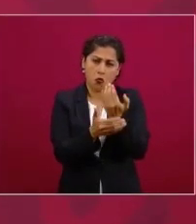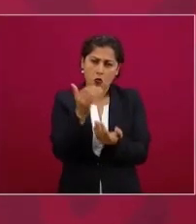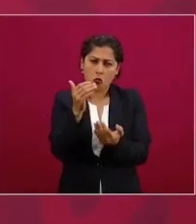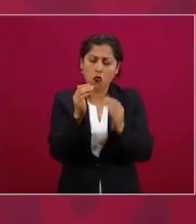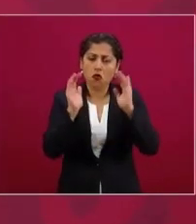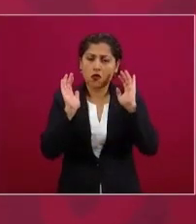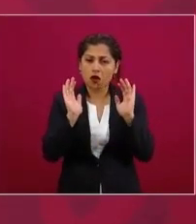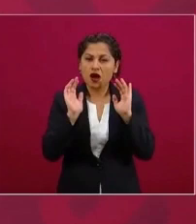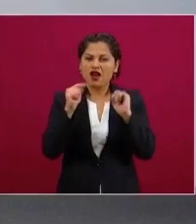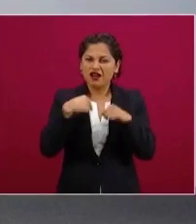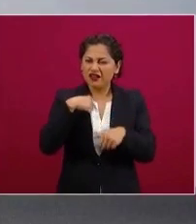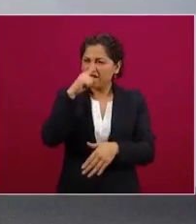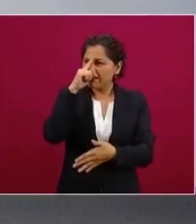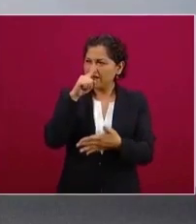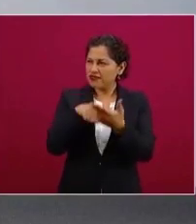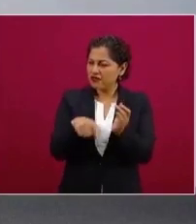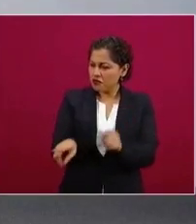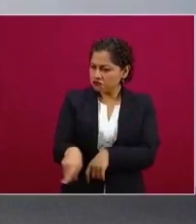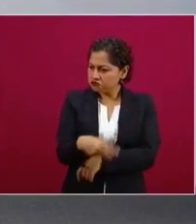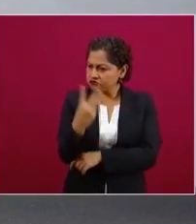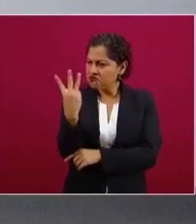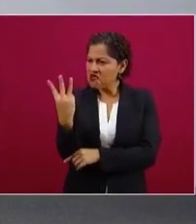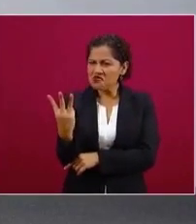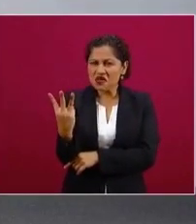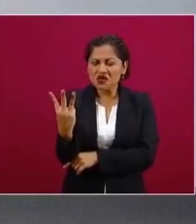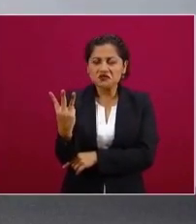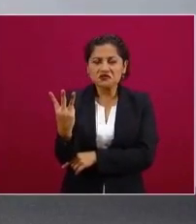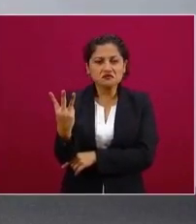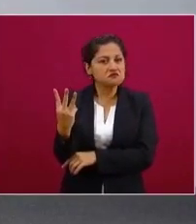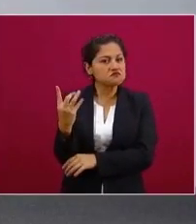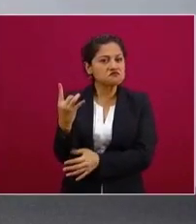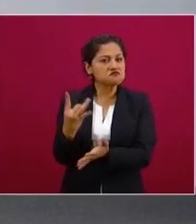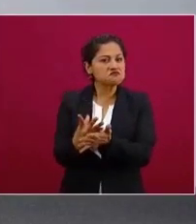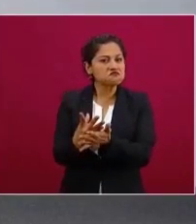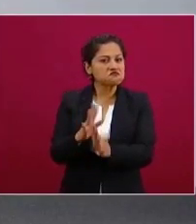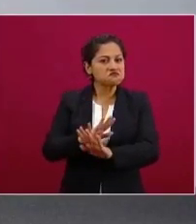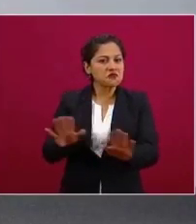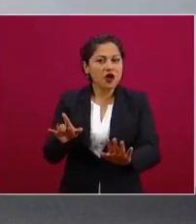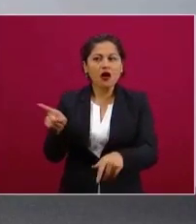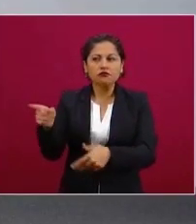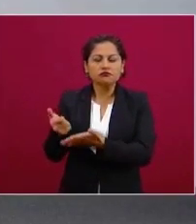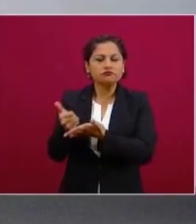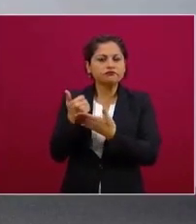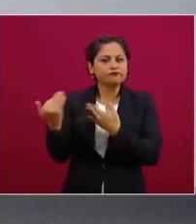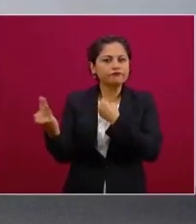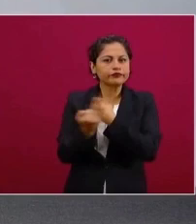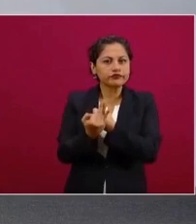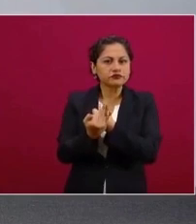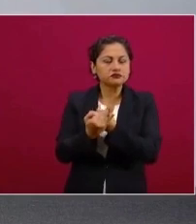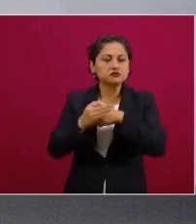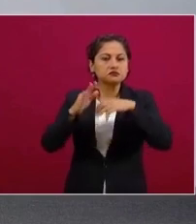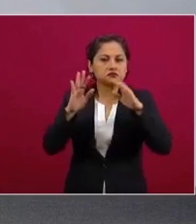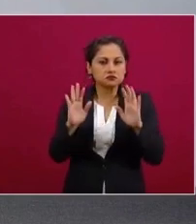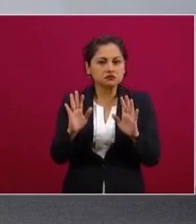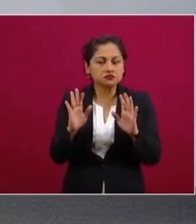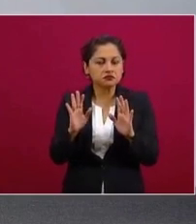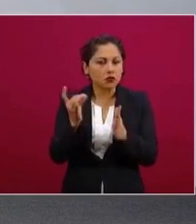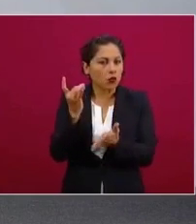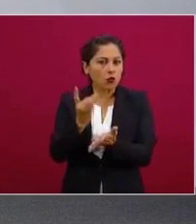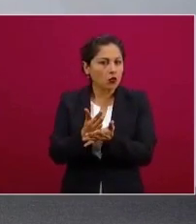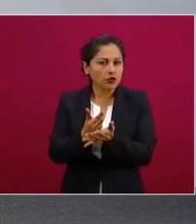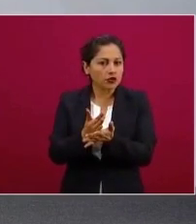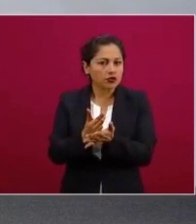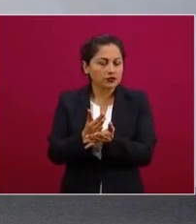principio parecía ser una buena señal de comunicación política innovadora, abierta,